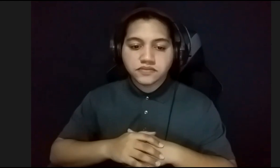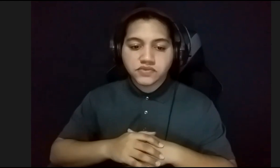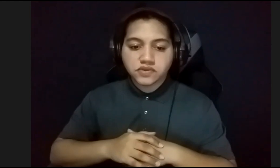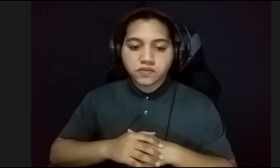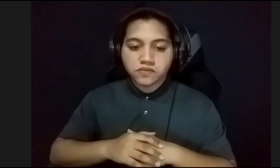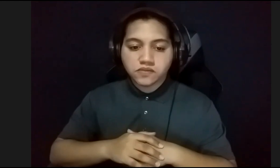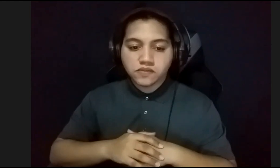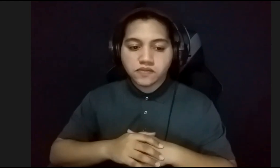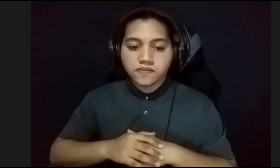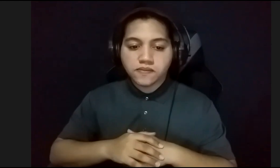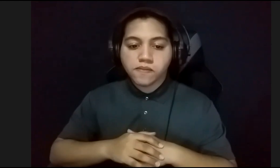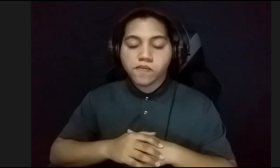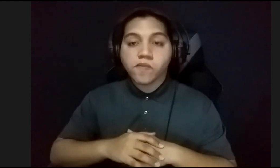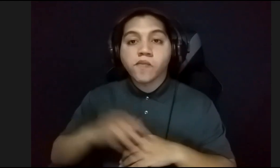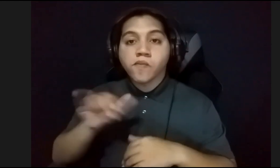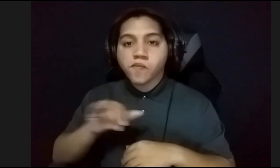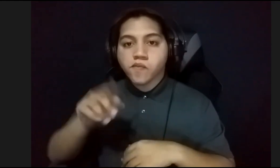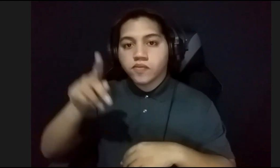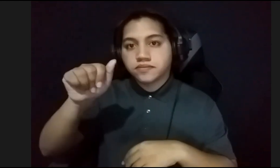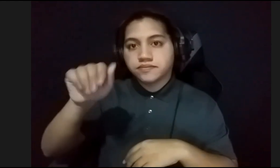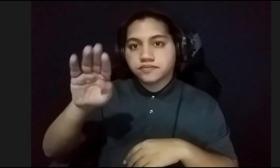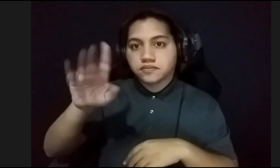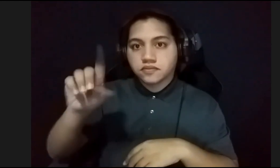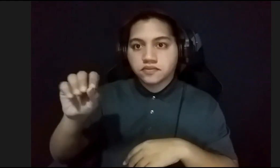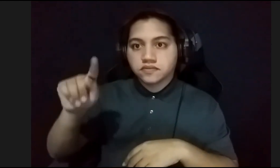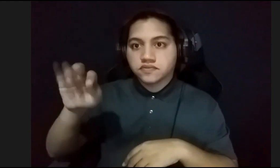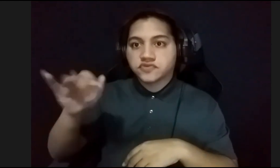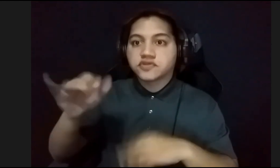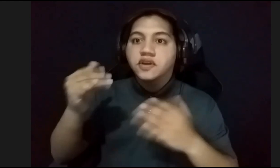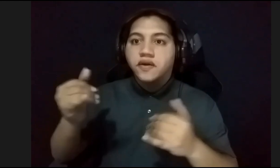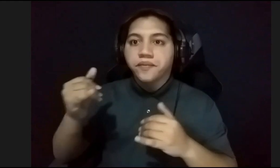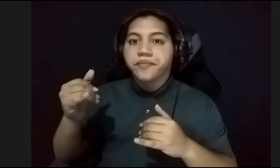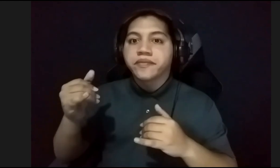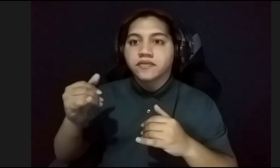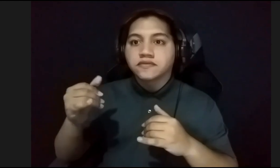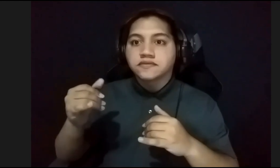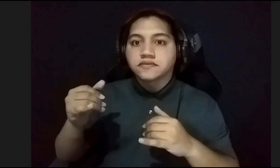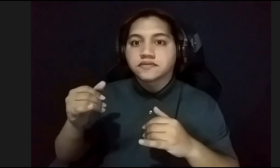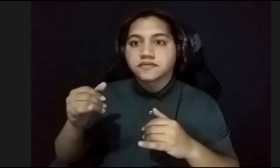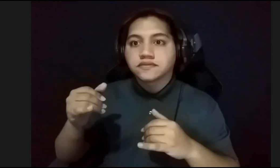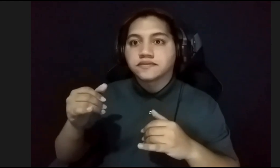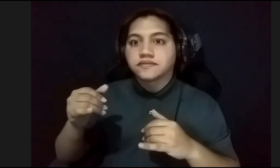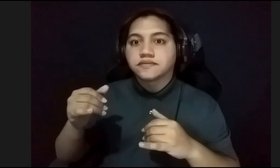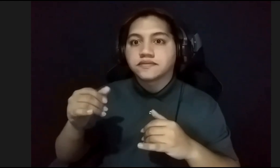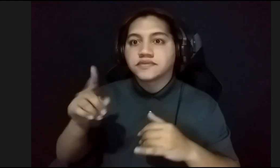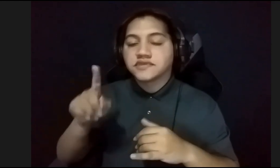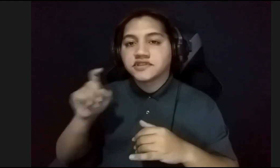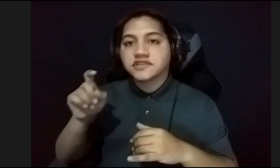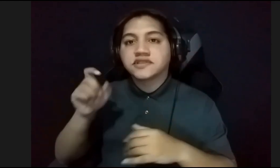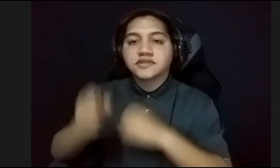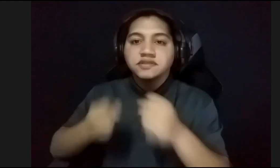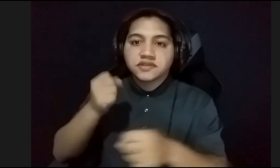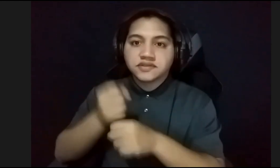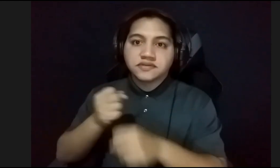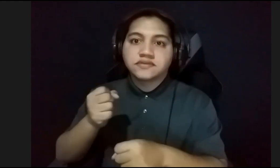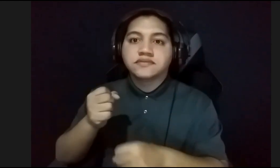Y también nos indica Pablo Turfini que este año se celebra el centenario, el 30 de octubre del 2022, es el centenario de Turfini.